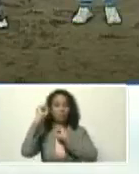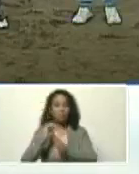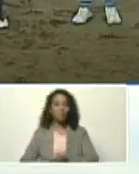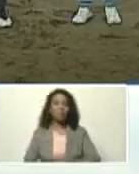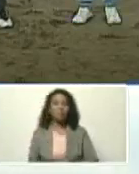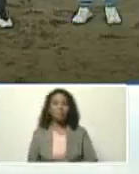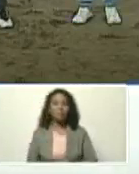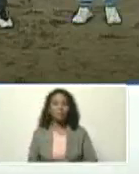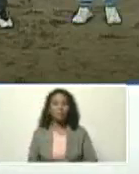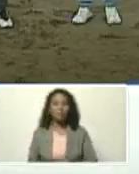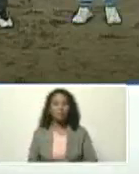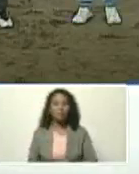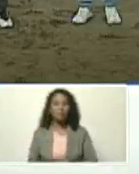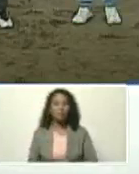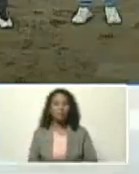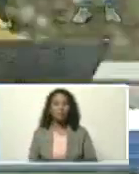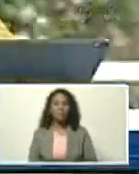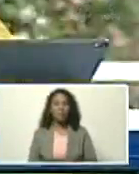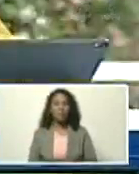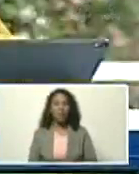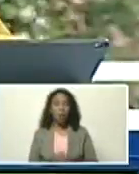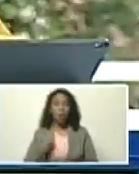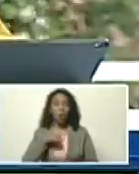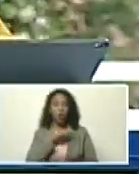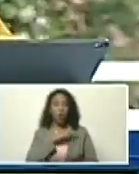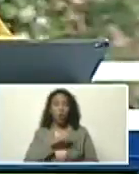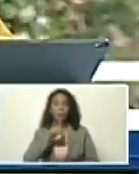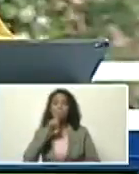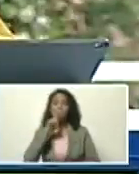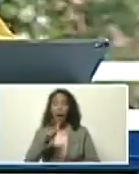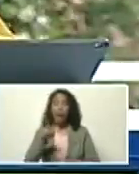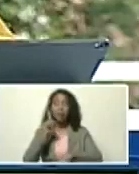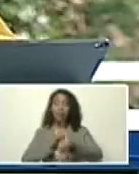Bueno, nosotros, a mal tiempo,